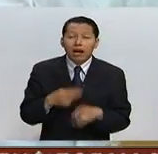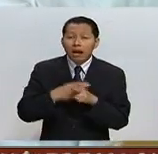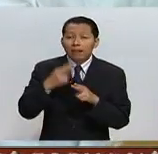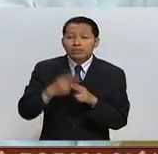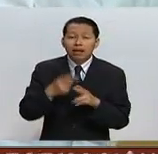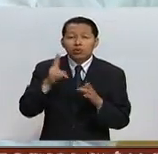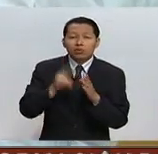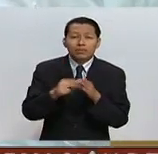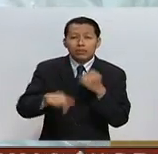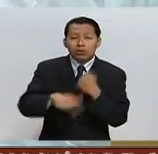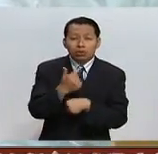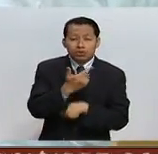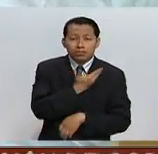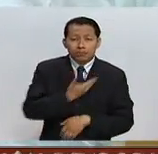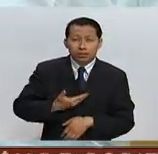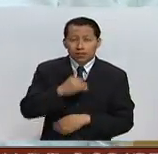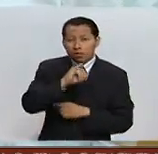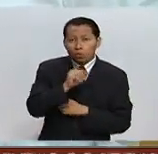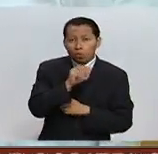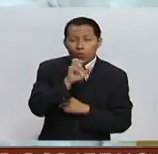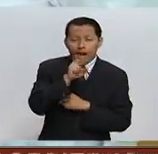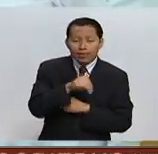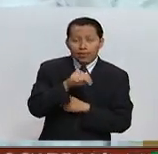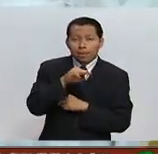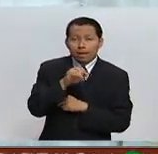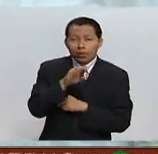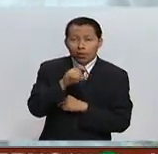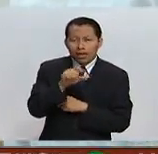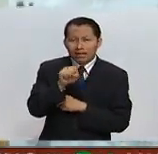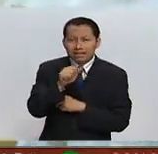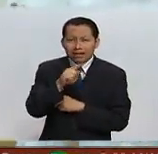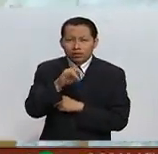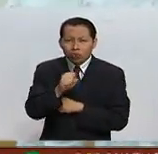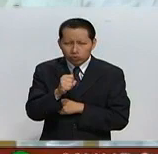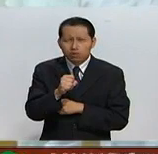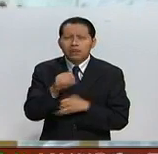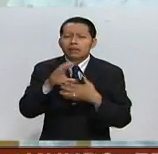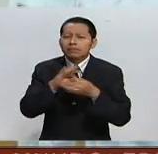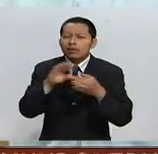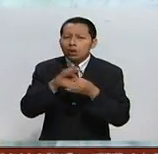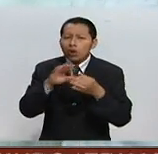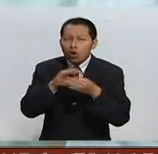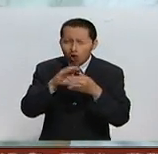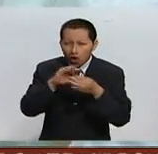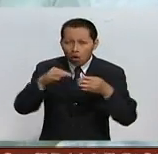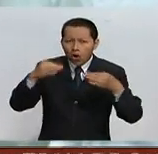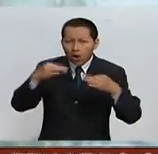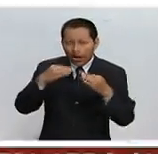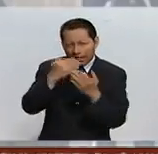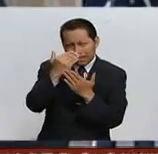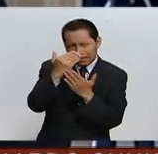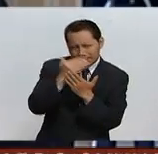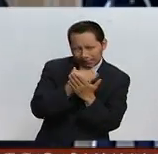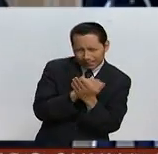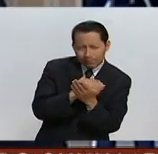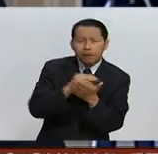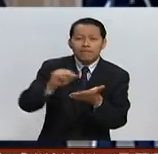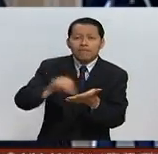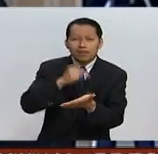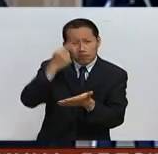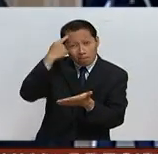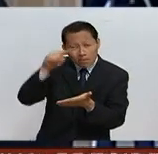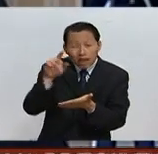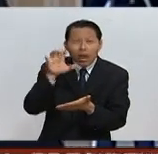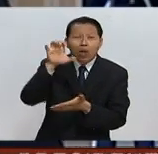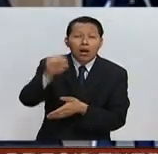finales de 2012 cuando el presidente Juan Manuel Santos informó que ambas partes habían firmado una hoja de ruta para lograr la paz. Es un acuerdo